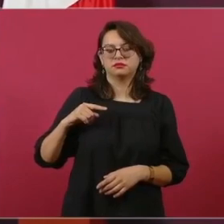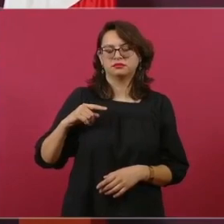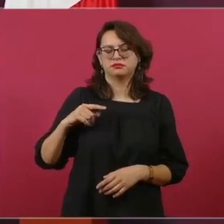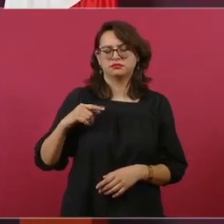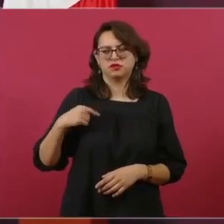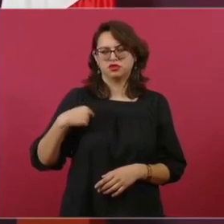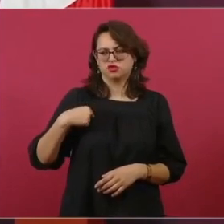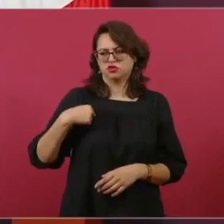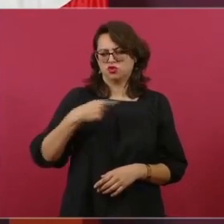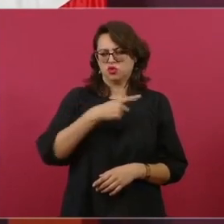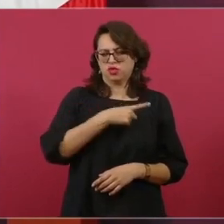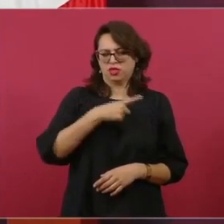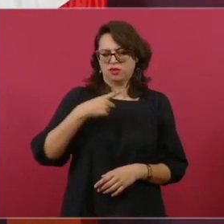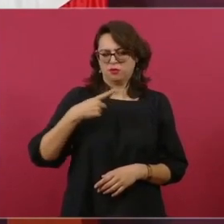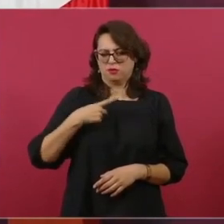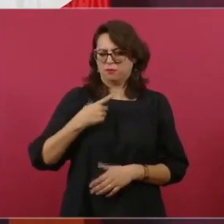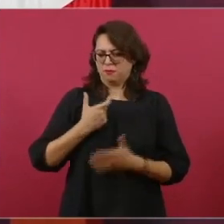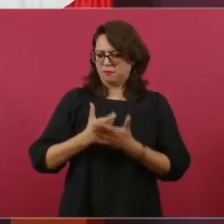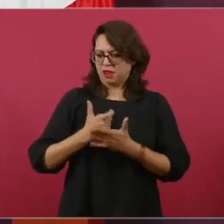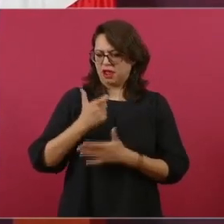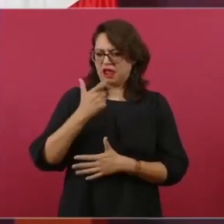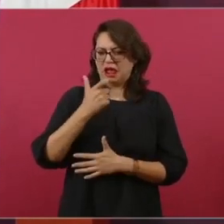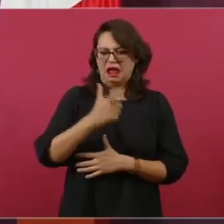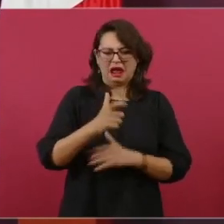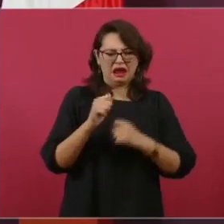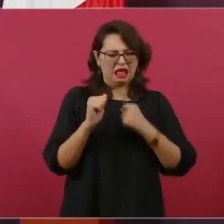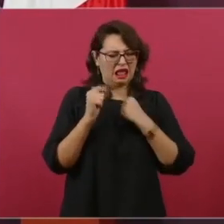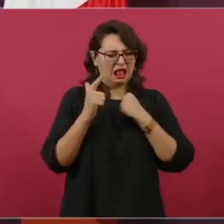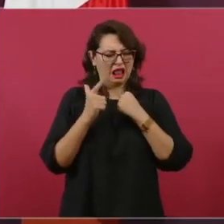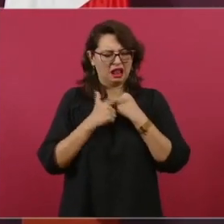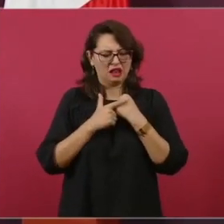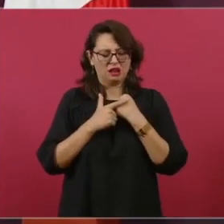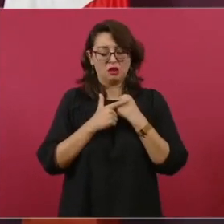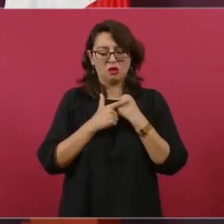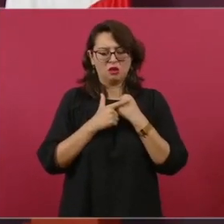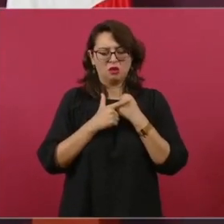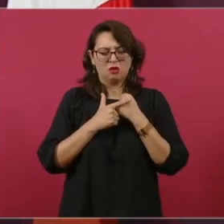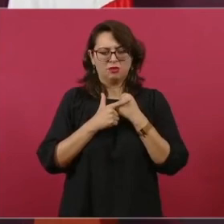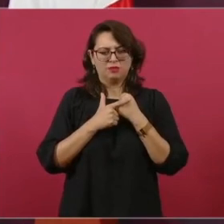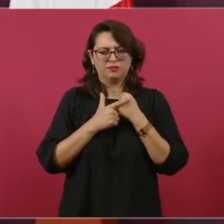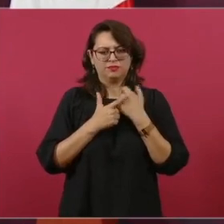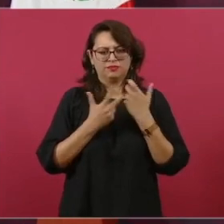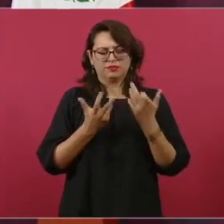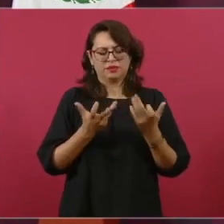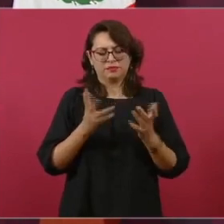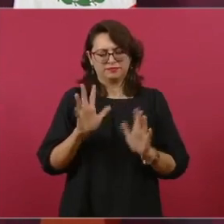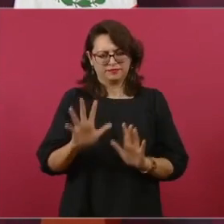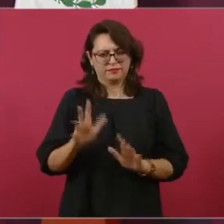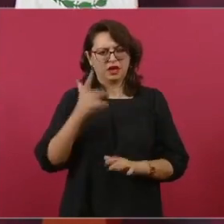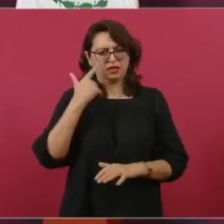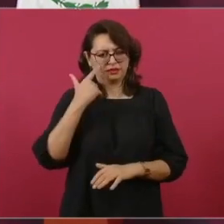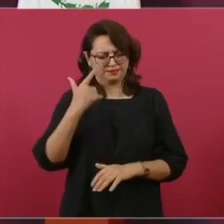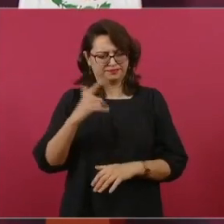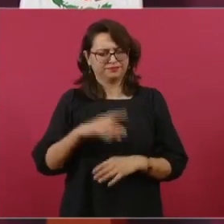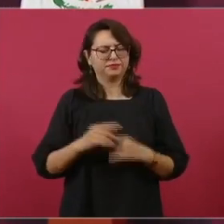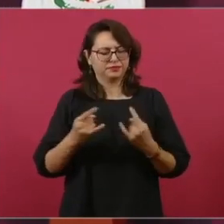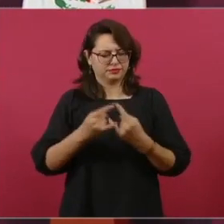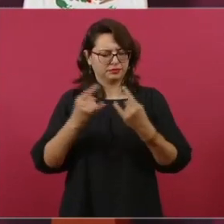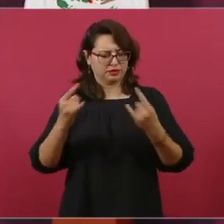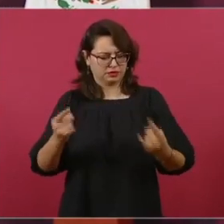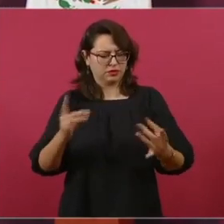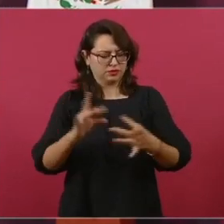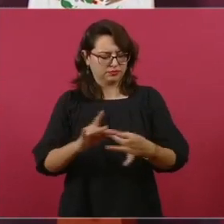una indemnización o lo que costaba un terreno que supuestamente